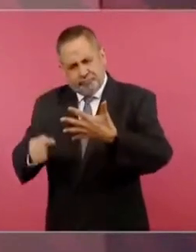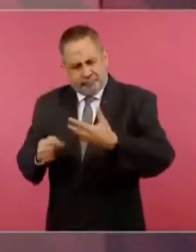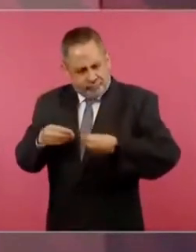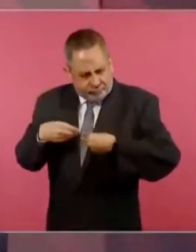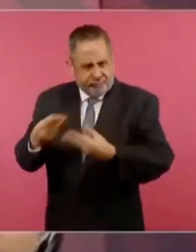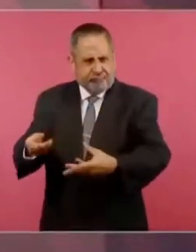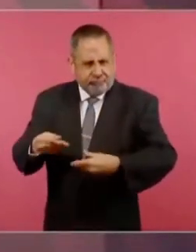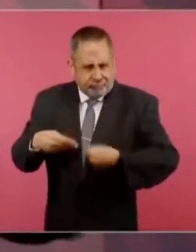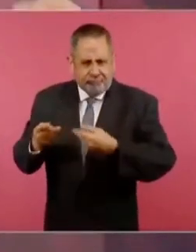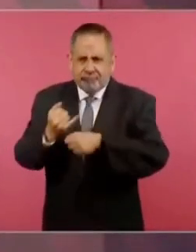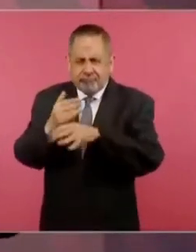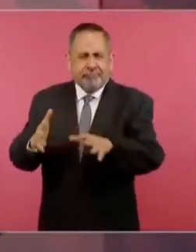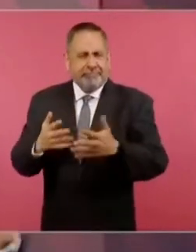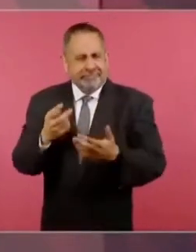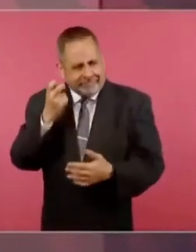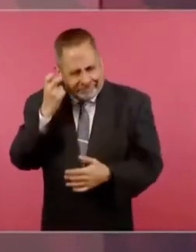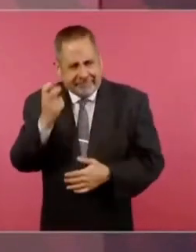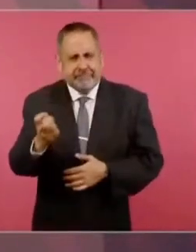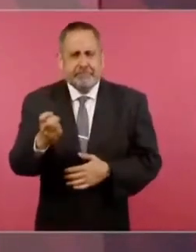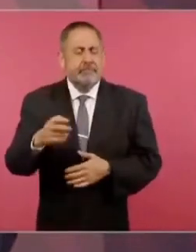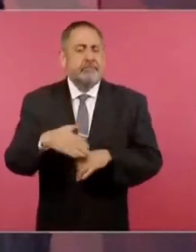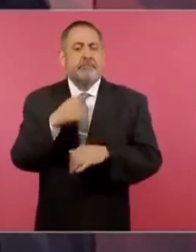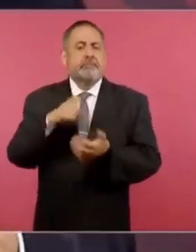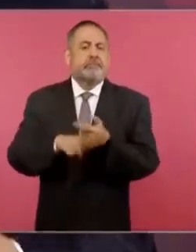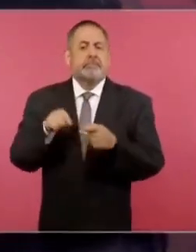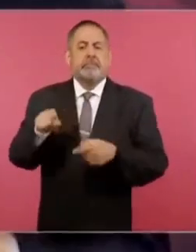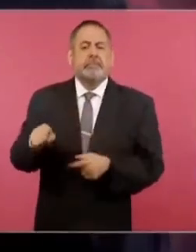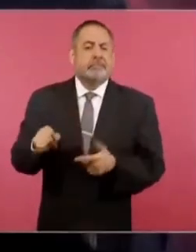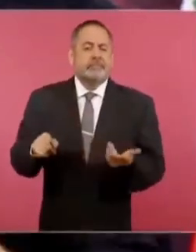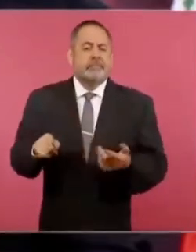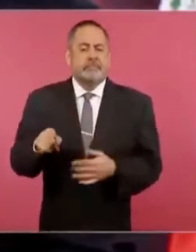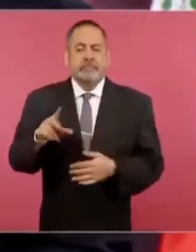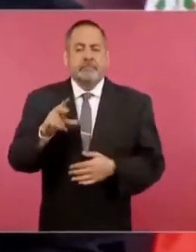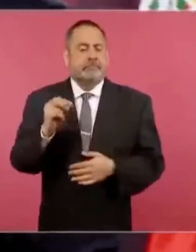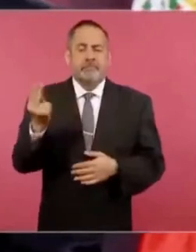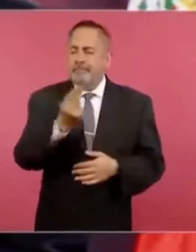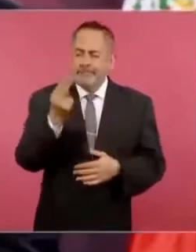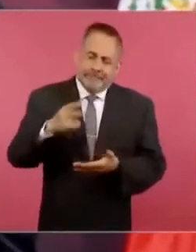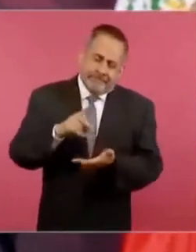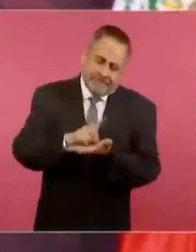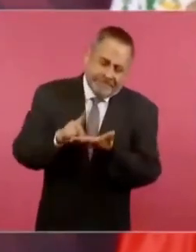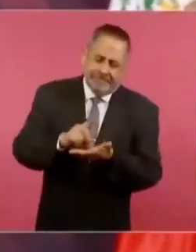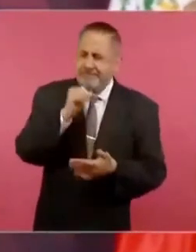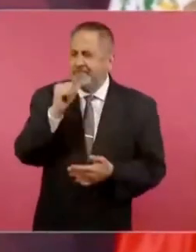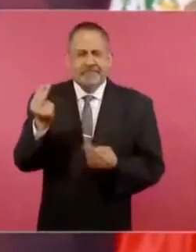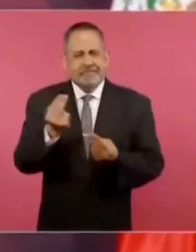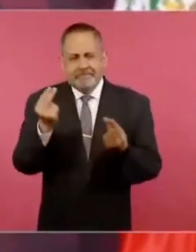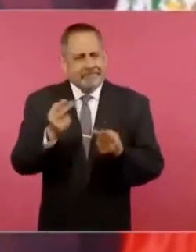O ¿por qué no necesitas la droga?,